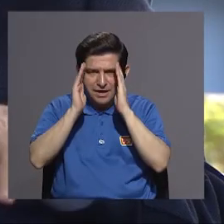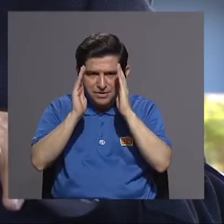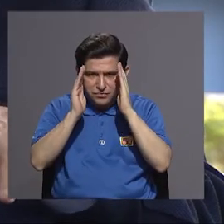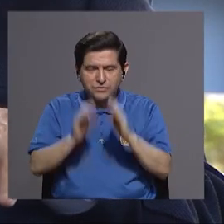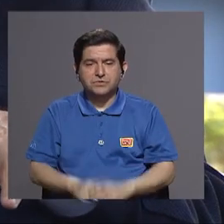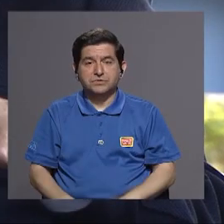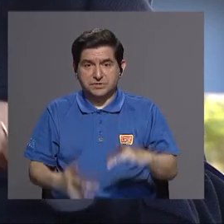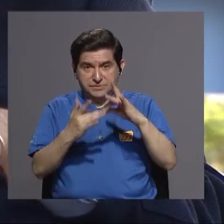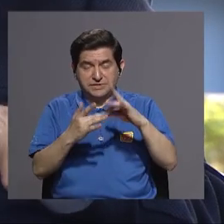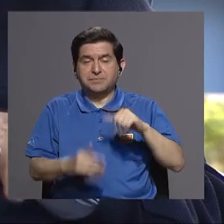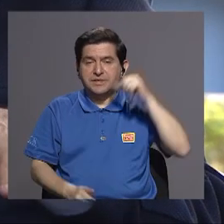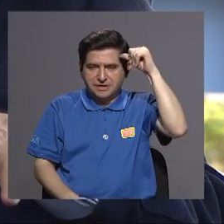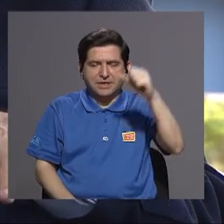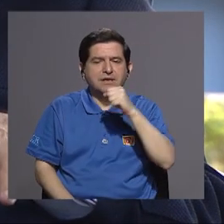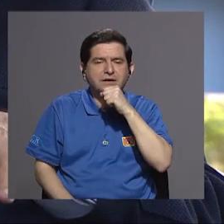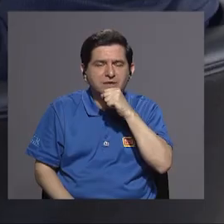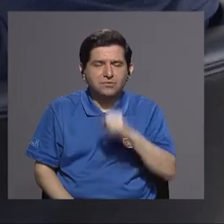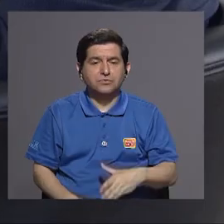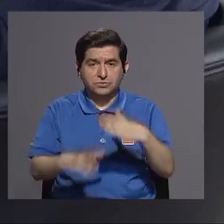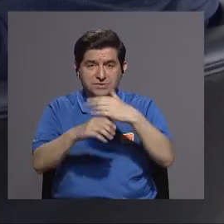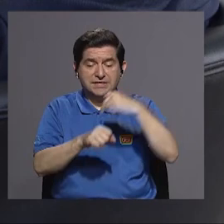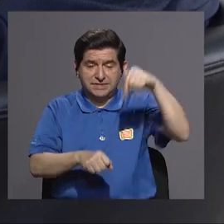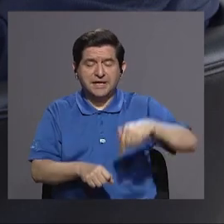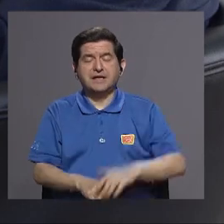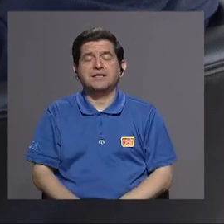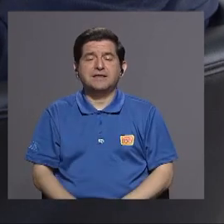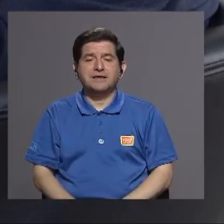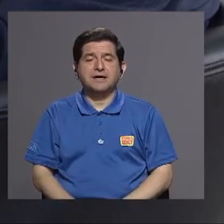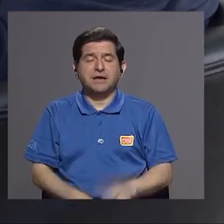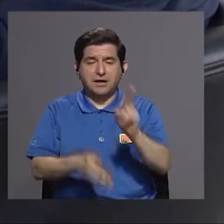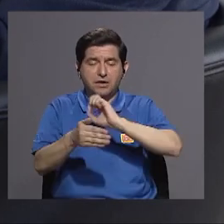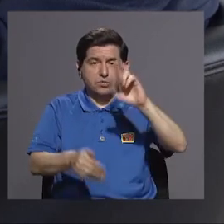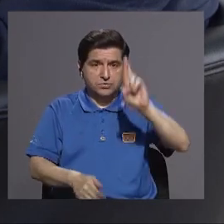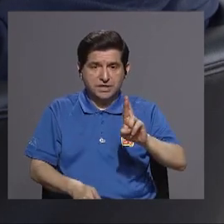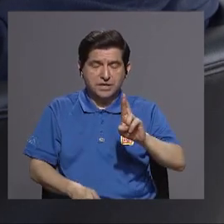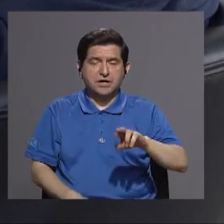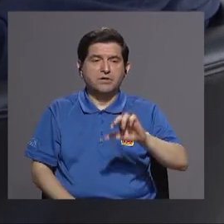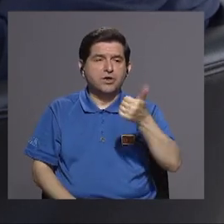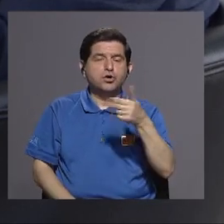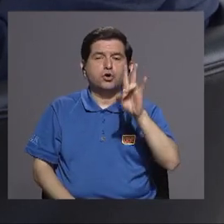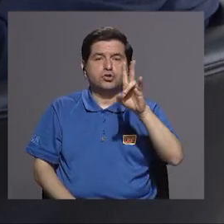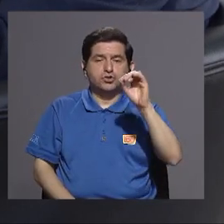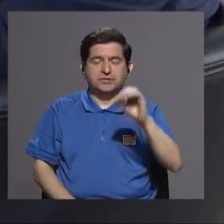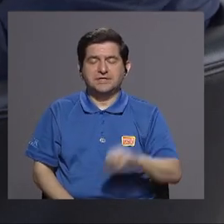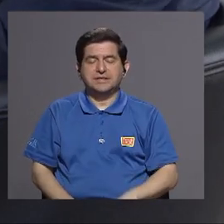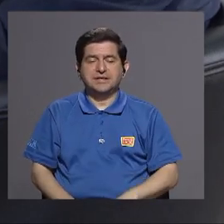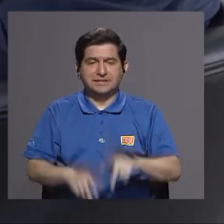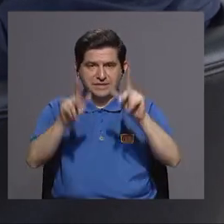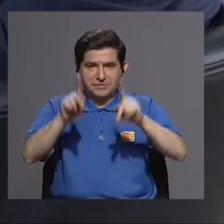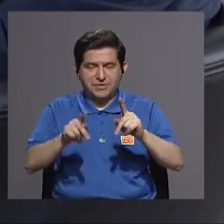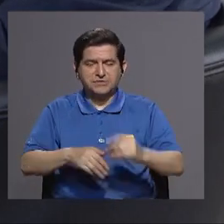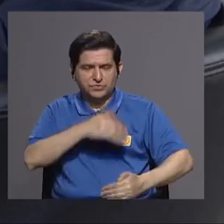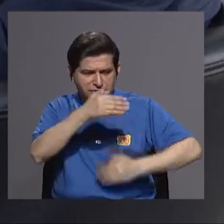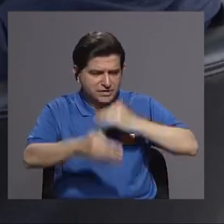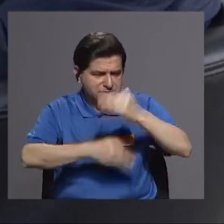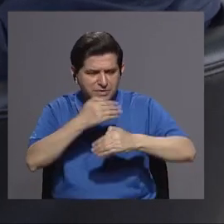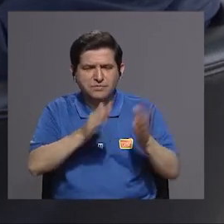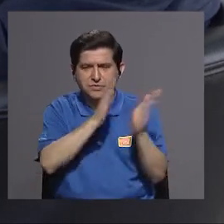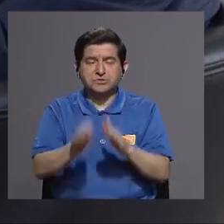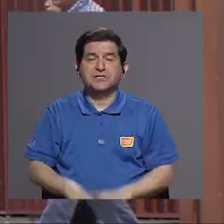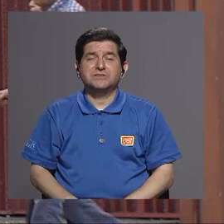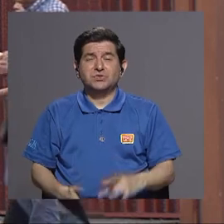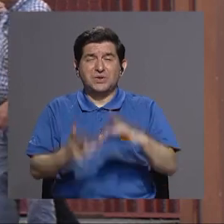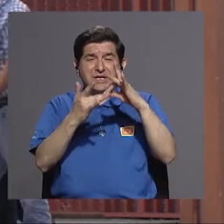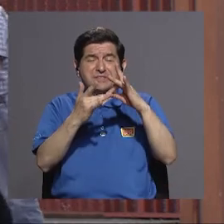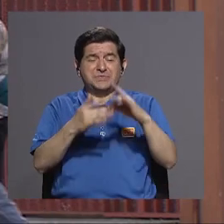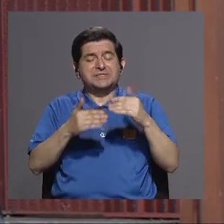en costa rica por la universidad de costa rica y tiene otros 70 en formación es una especialidad claro que es un poco larga de cinco años